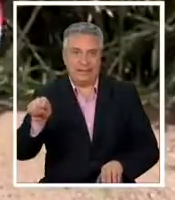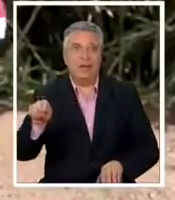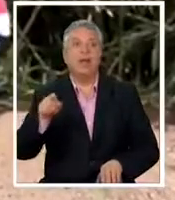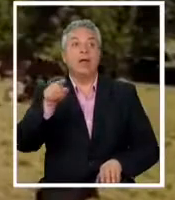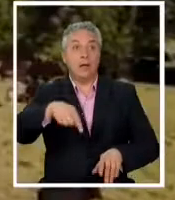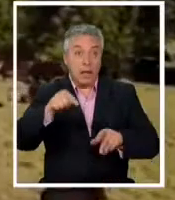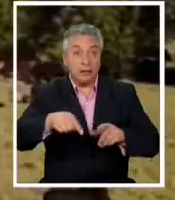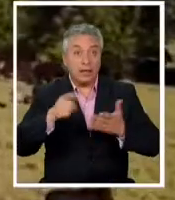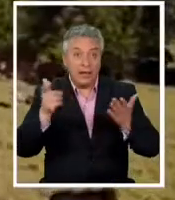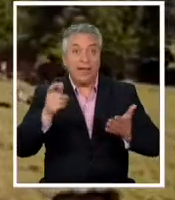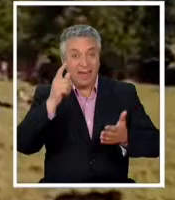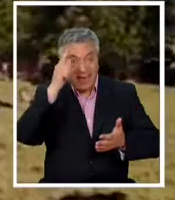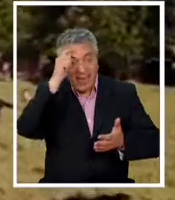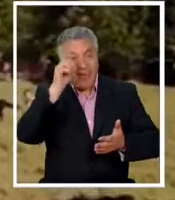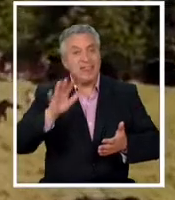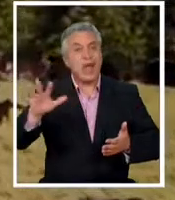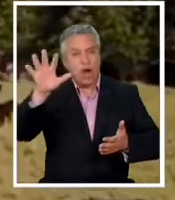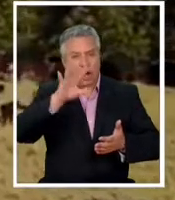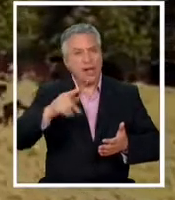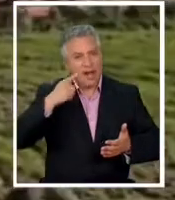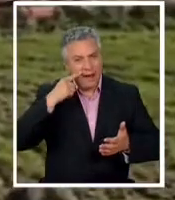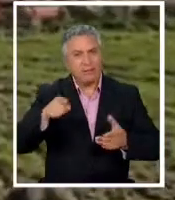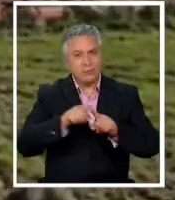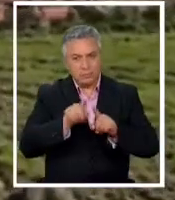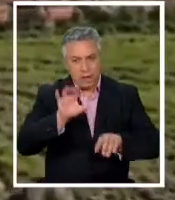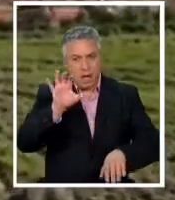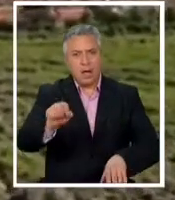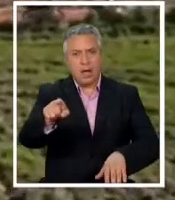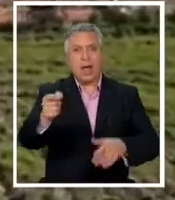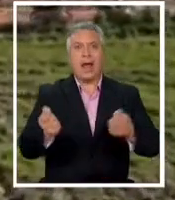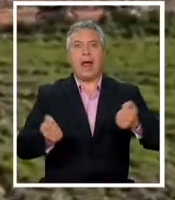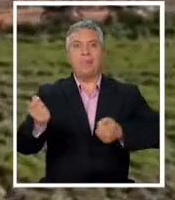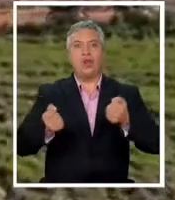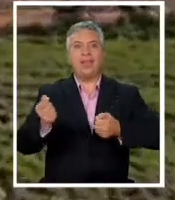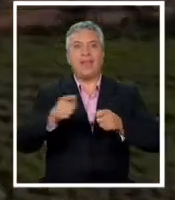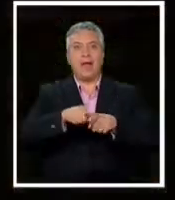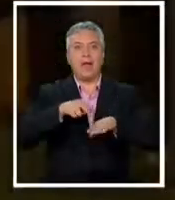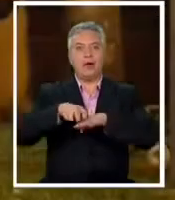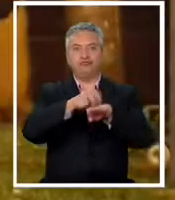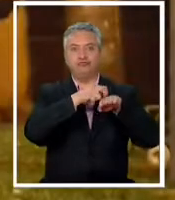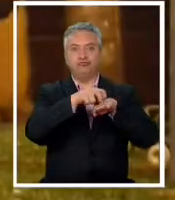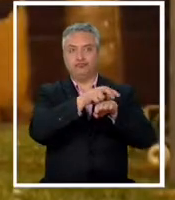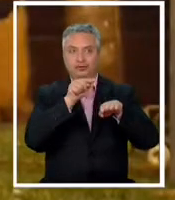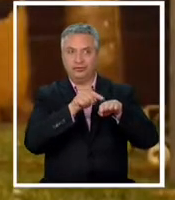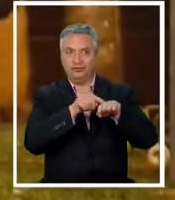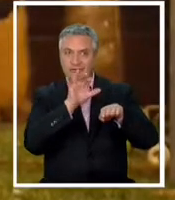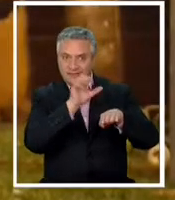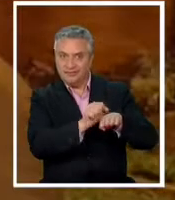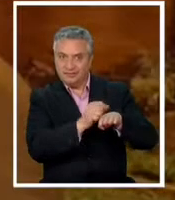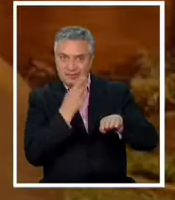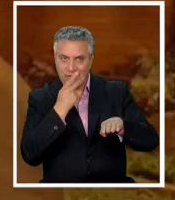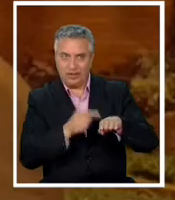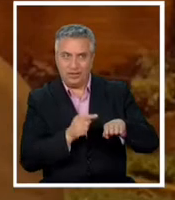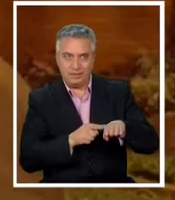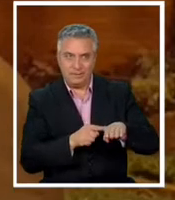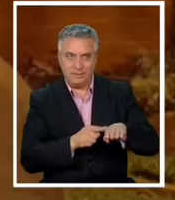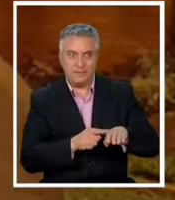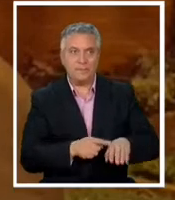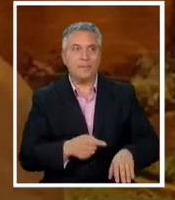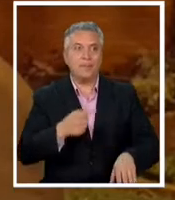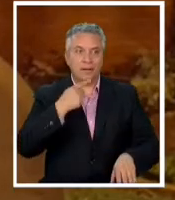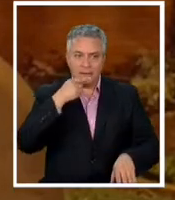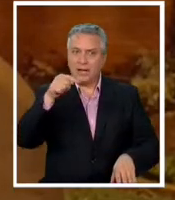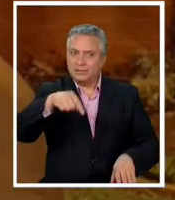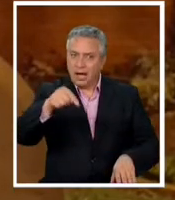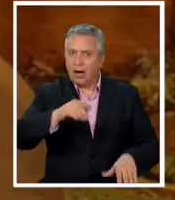que evolucionó después de que la policía encontrara la camioneta en la que se movilizaban hasta este momento existe una